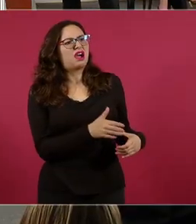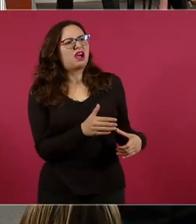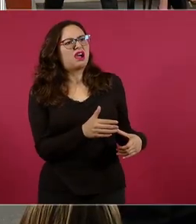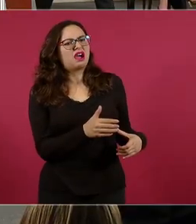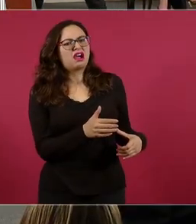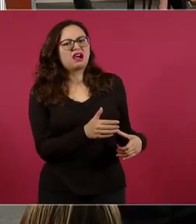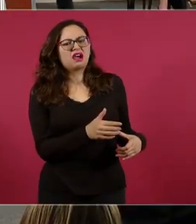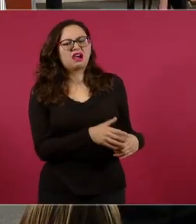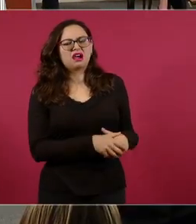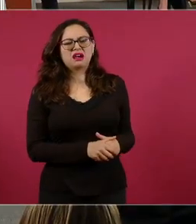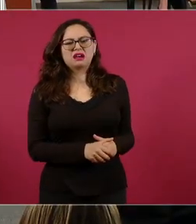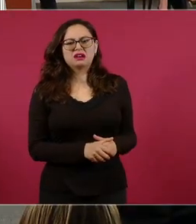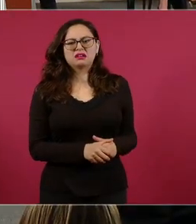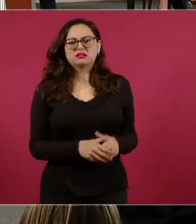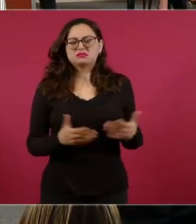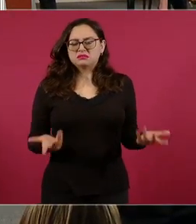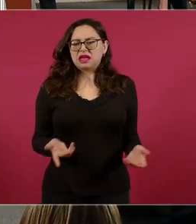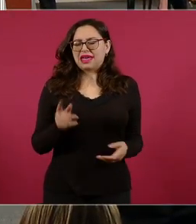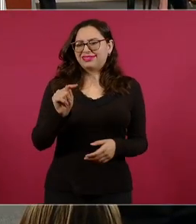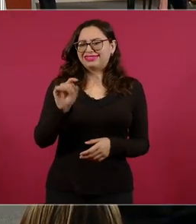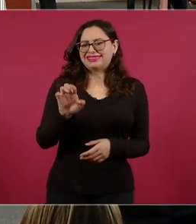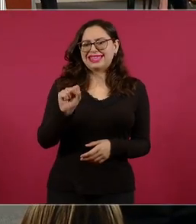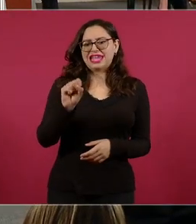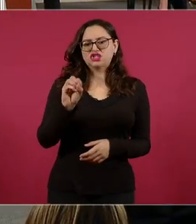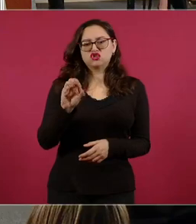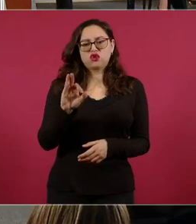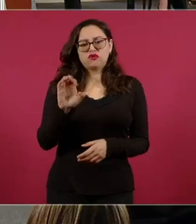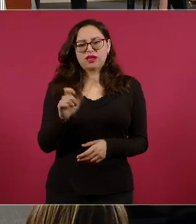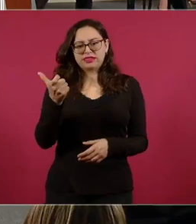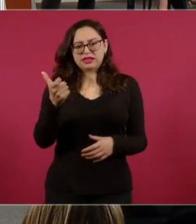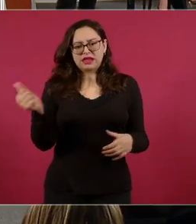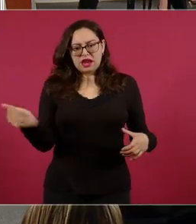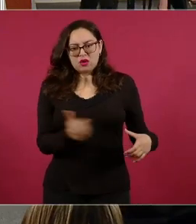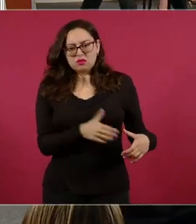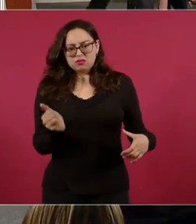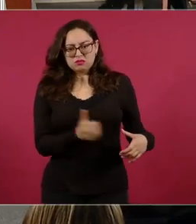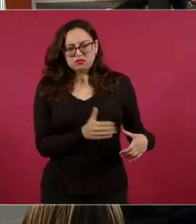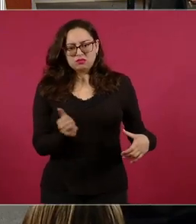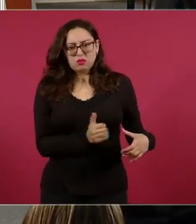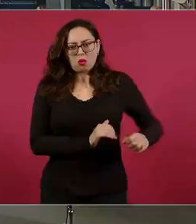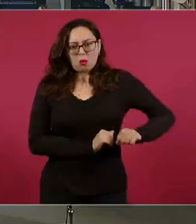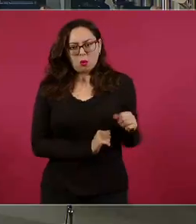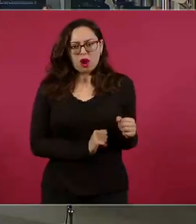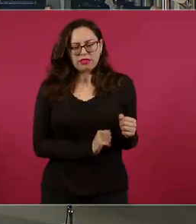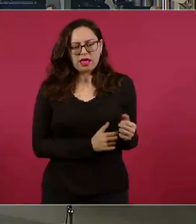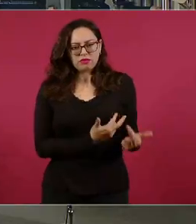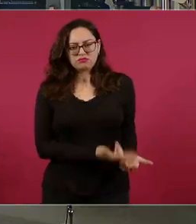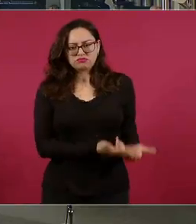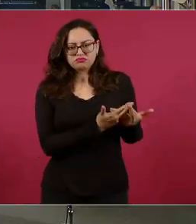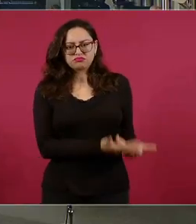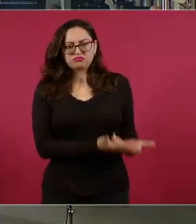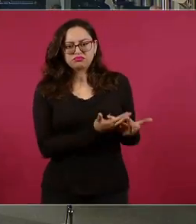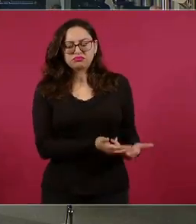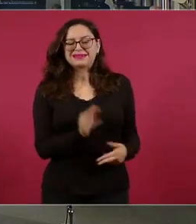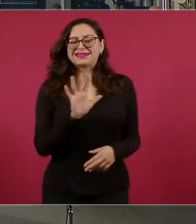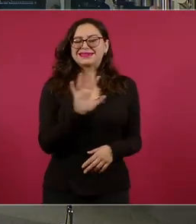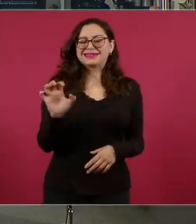En las cuentas de la Tesorería, de la Tesorería de la Federación. Lo que tiene la Tesorería hoy,